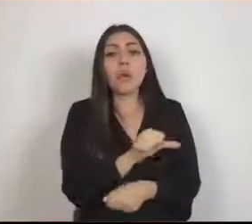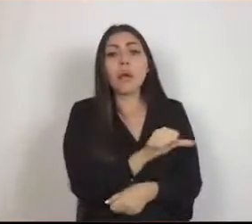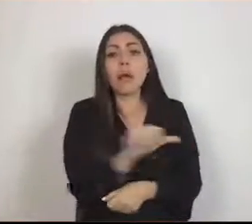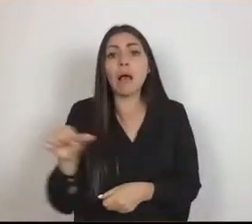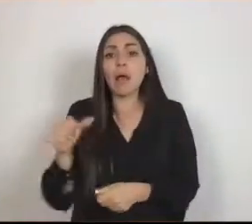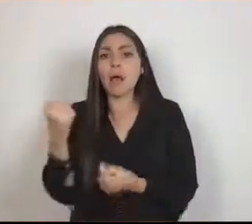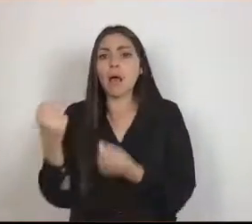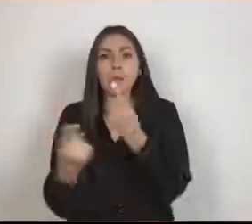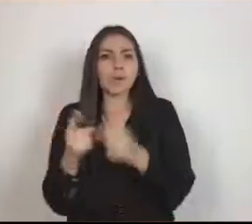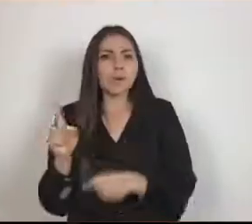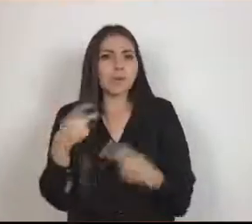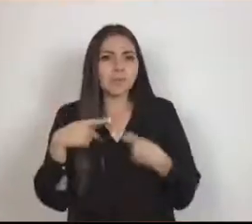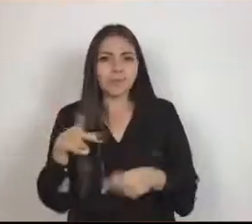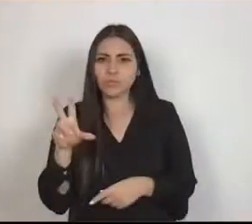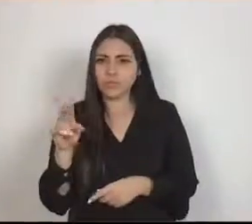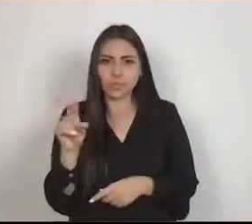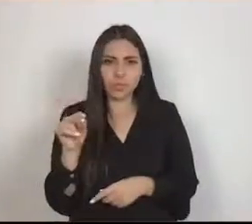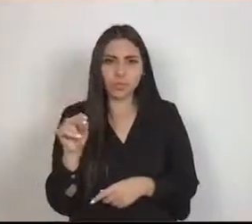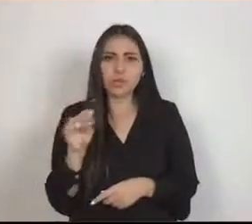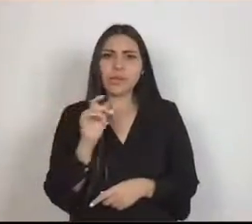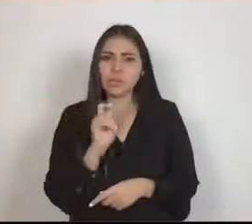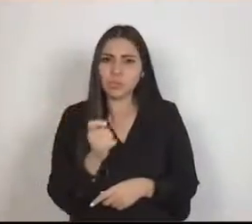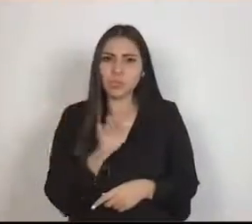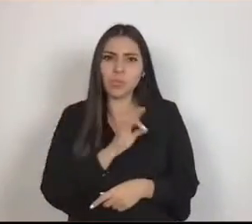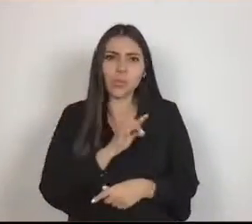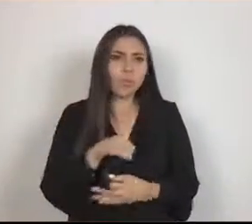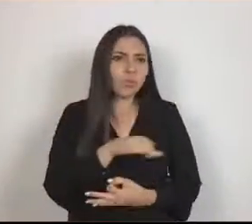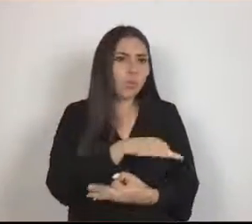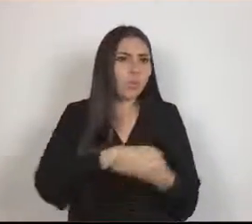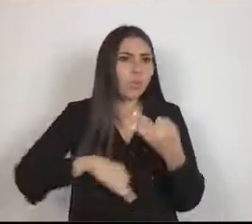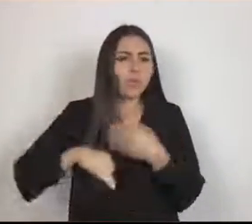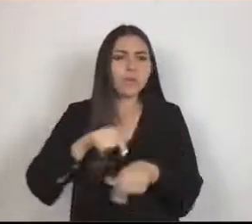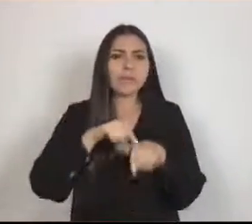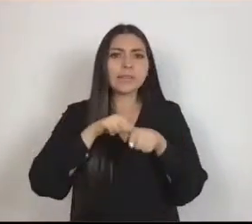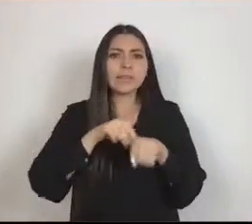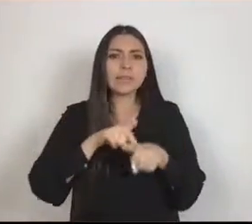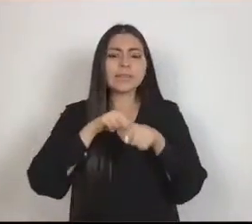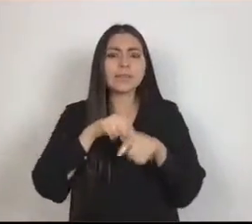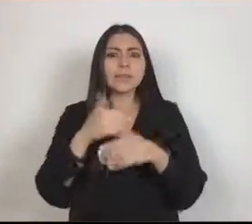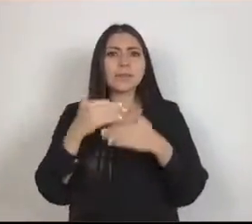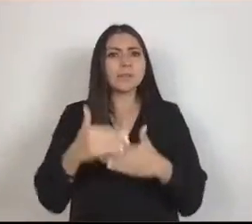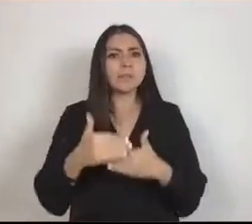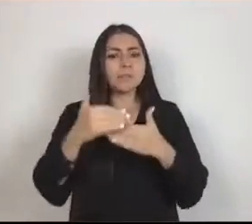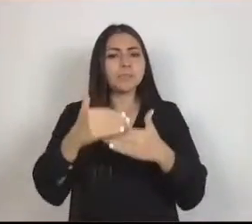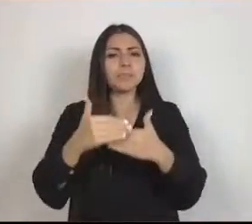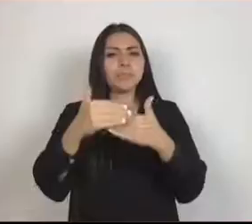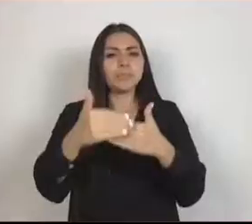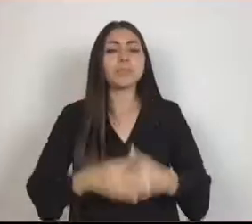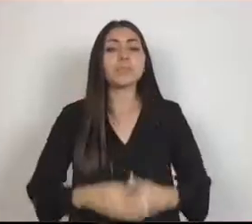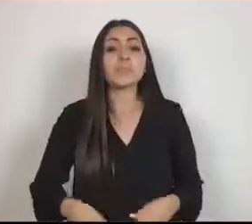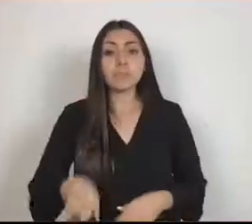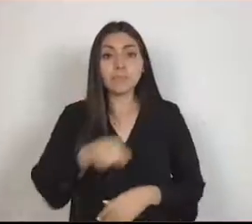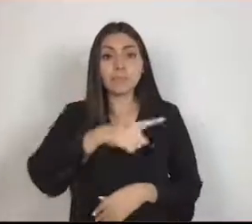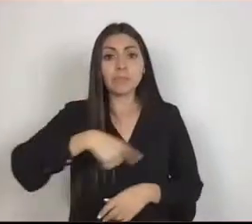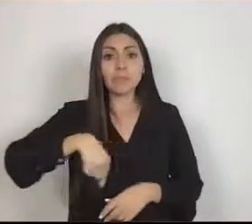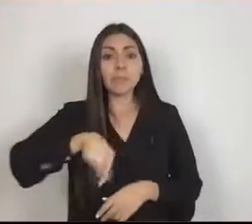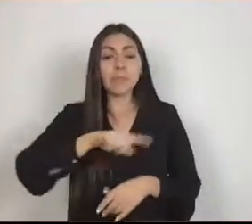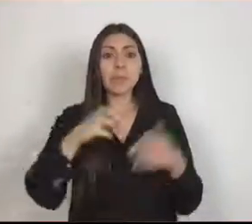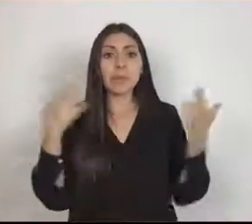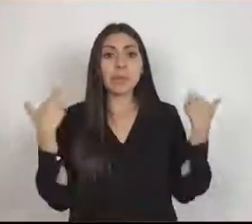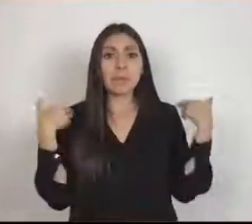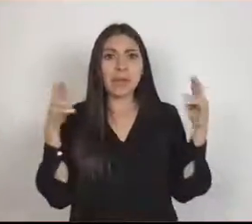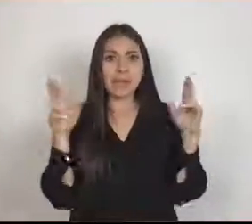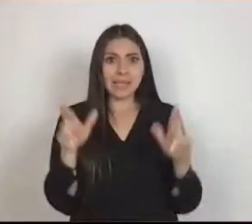se concrete y trascienda. Son los docentes quienes, en un mundo que se paralizó,